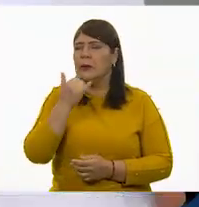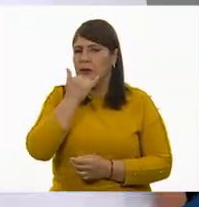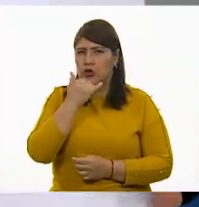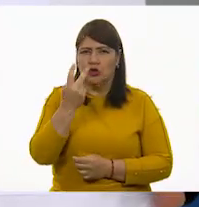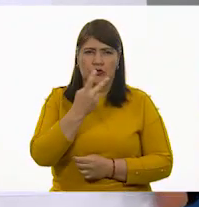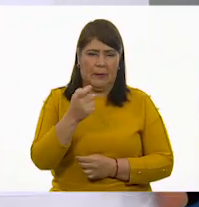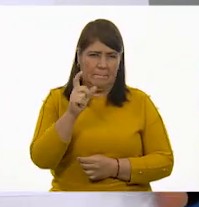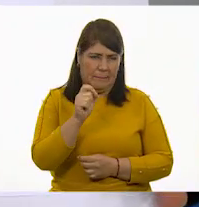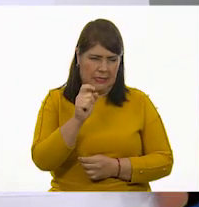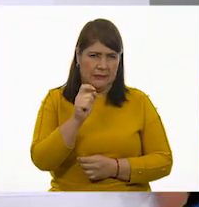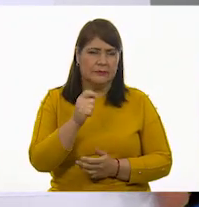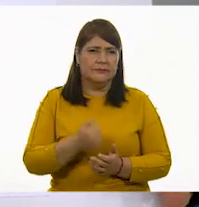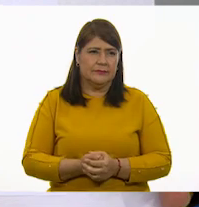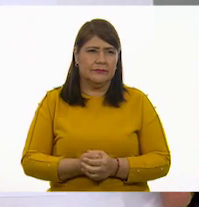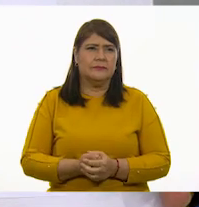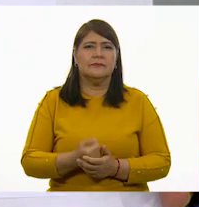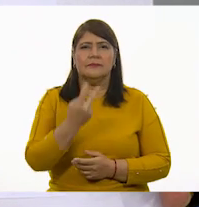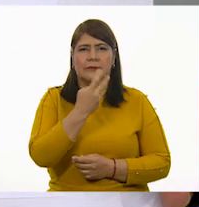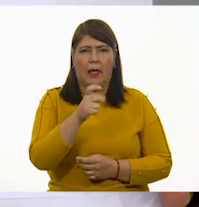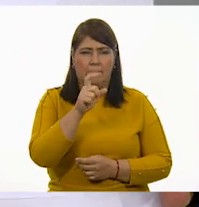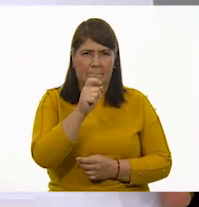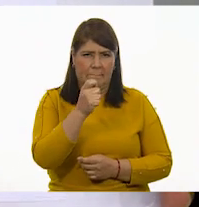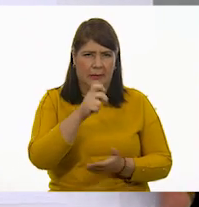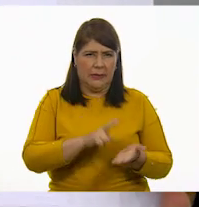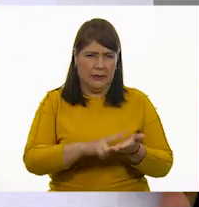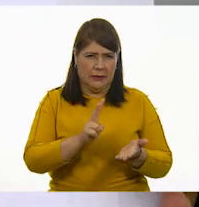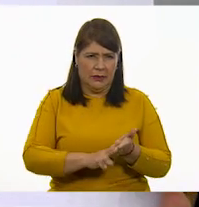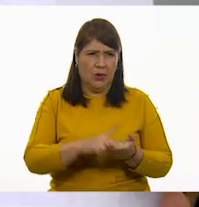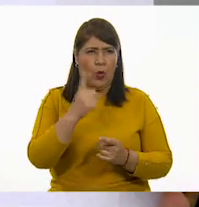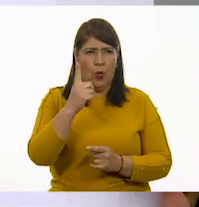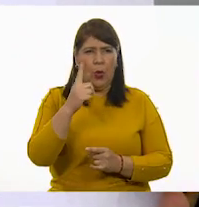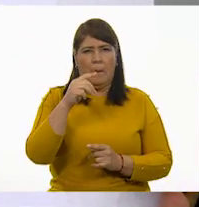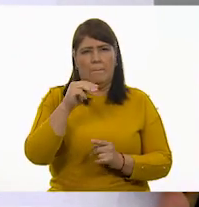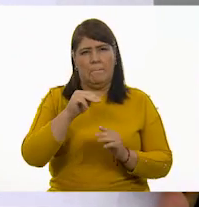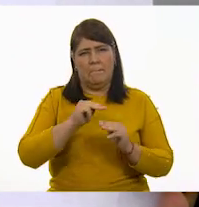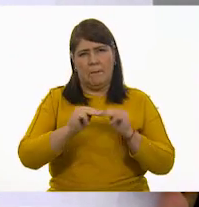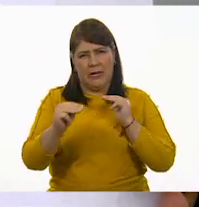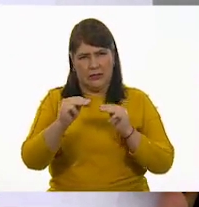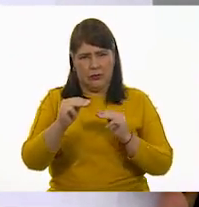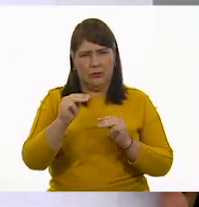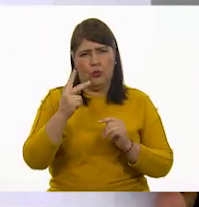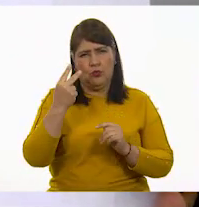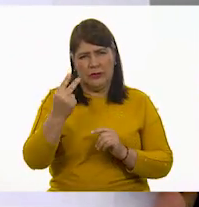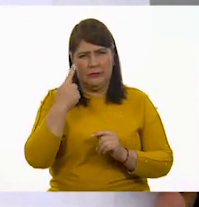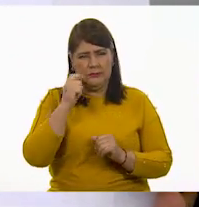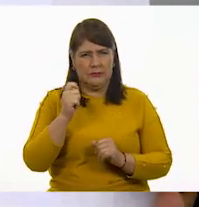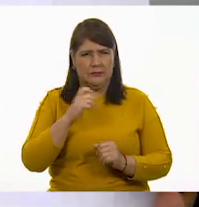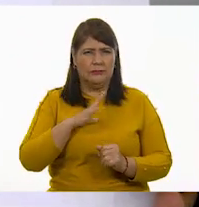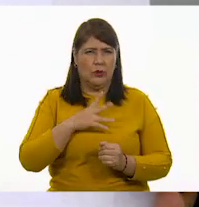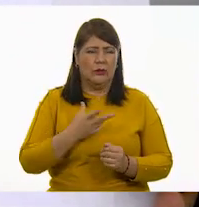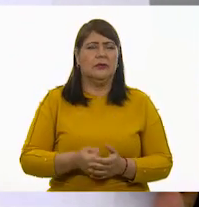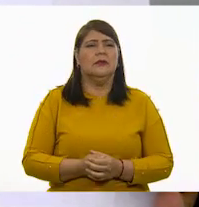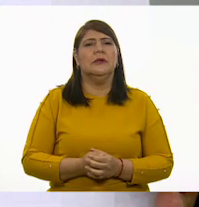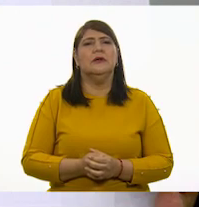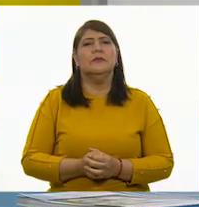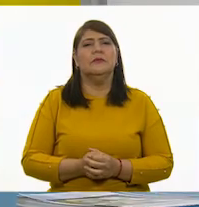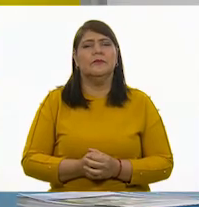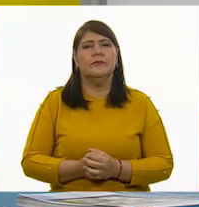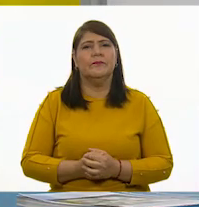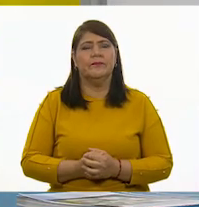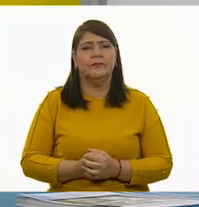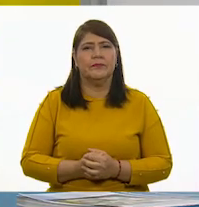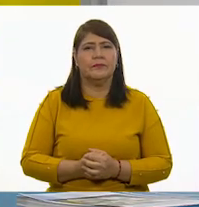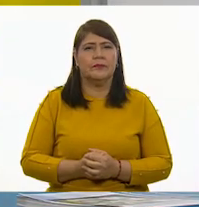¿verdad? Qué bueno, gracias. 220. La pregunta que les planteamos a nuestros niños es que, bueno,